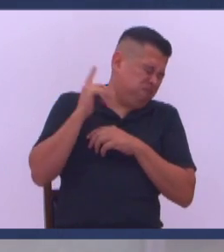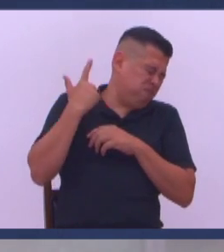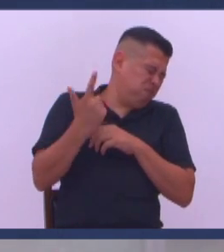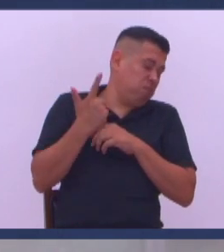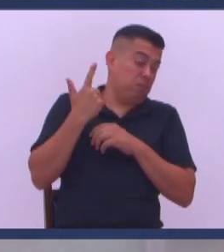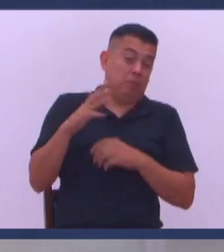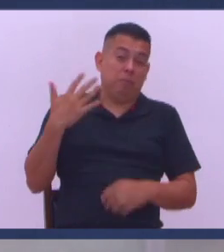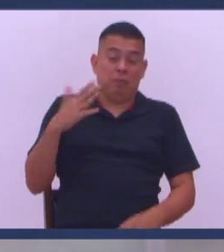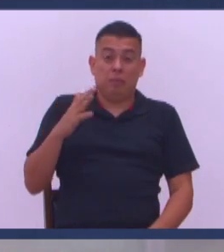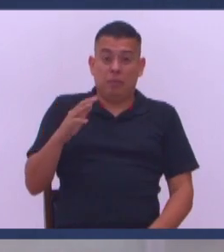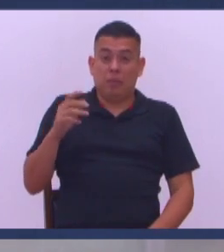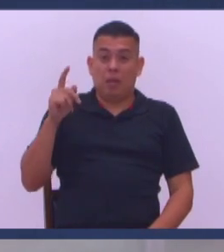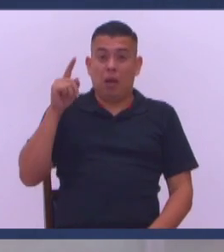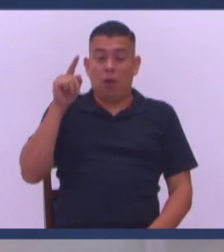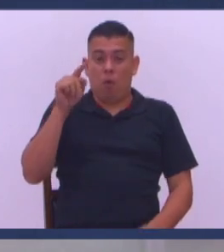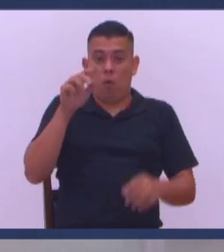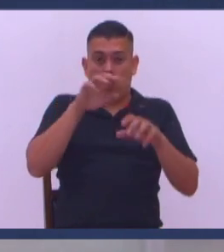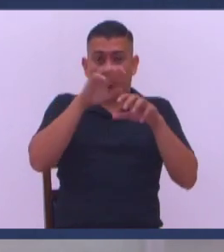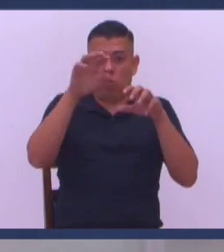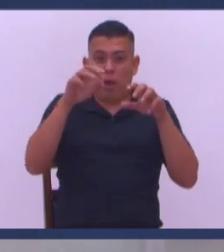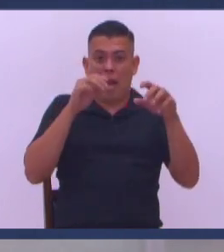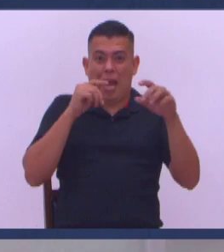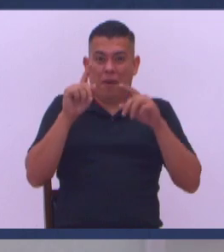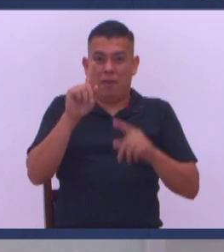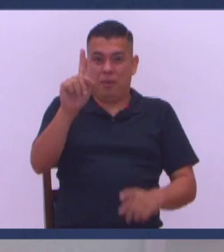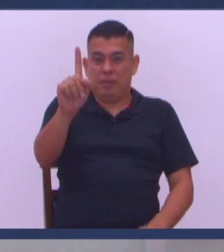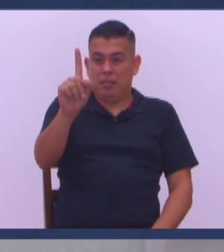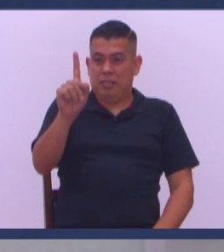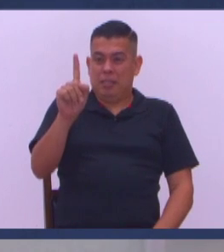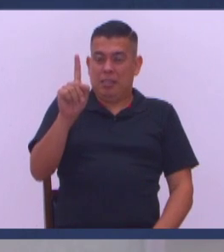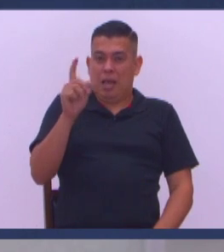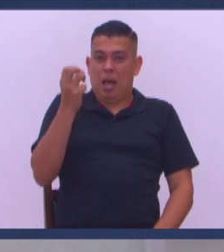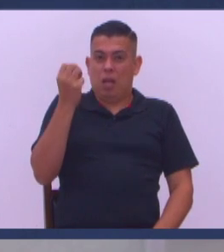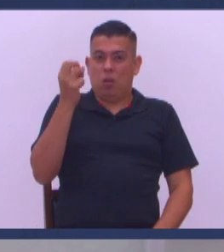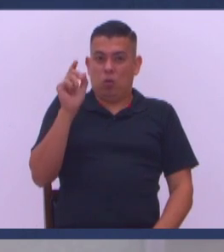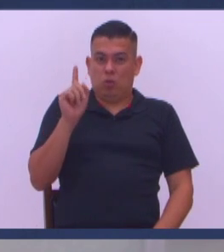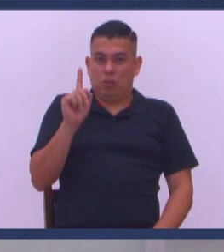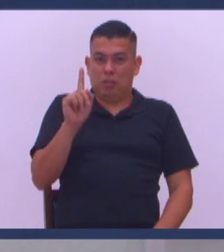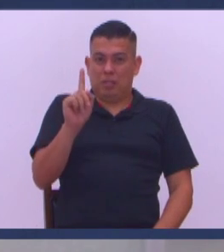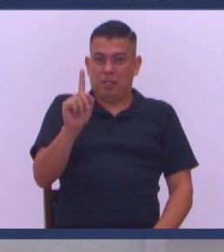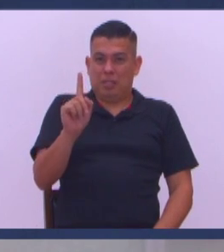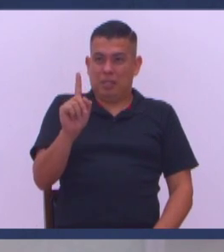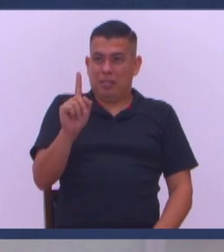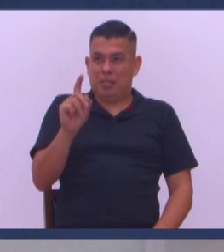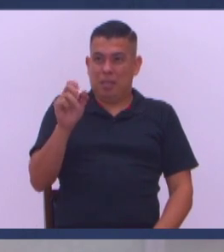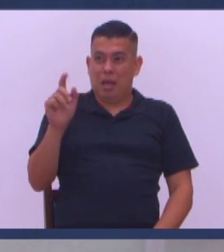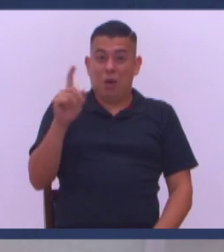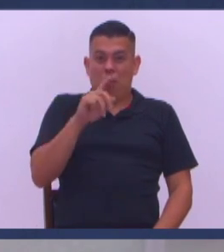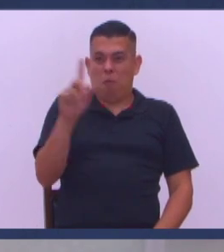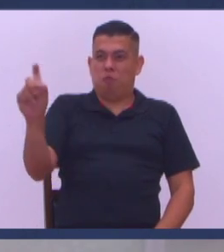Para decirle Que la jefa De la cabina Del avión Pasaba cada 10 12 minutos Por donde estábamos sentados